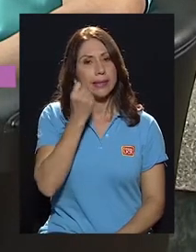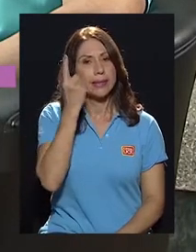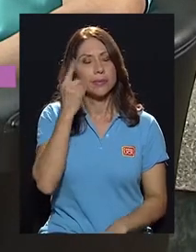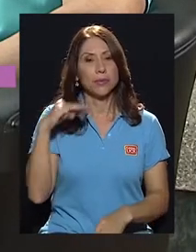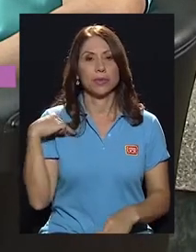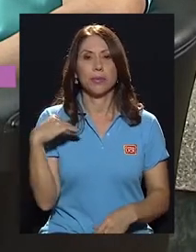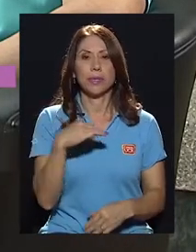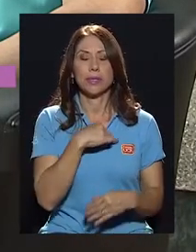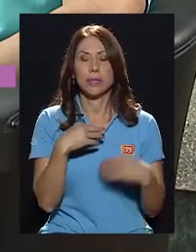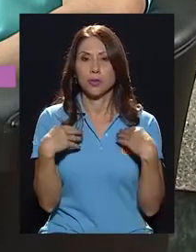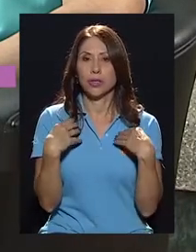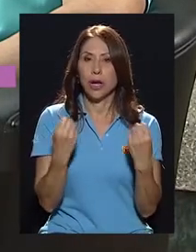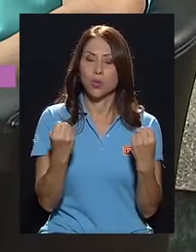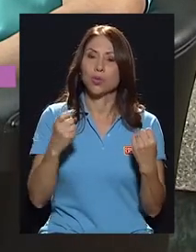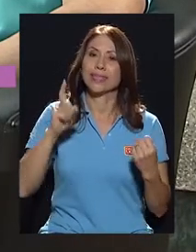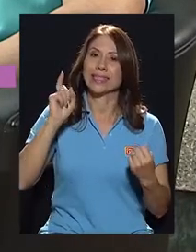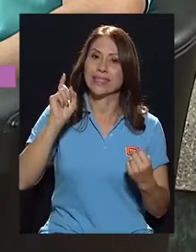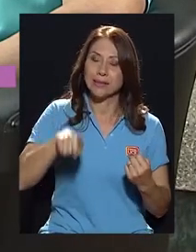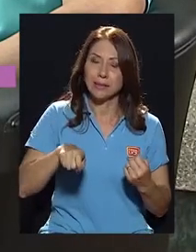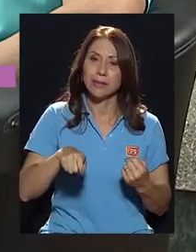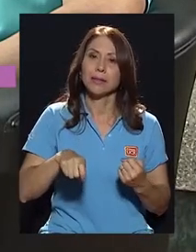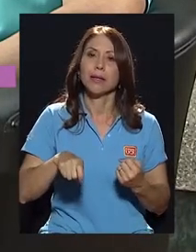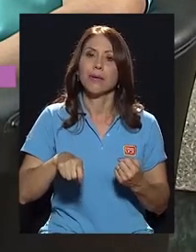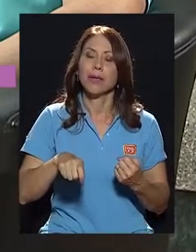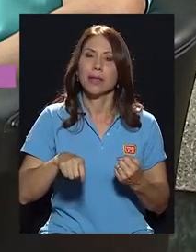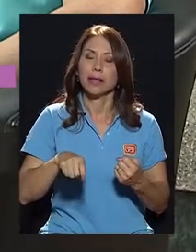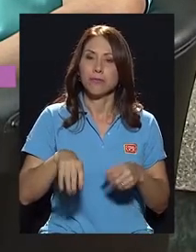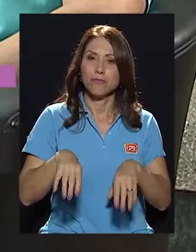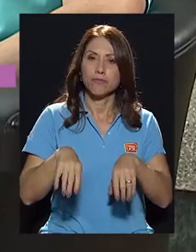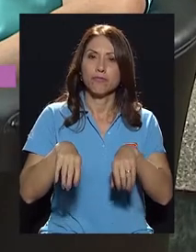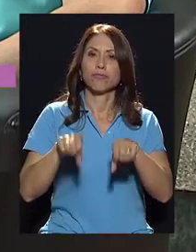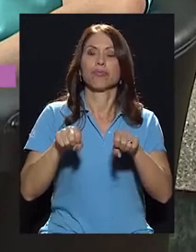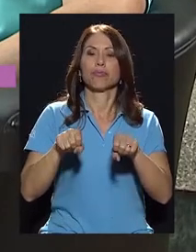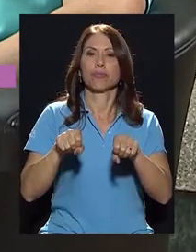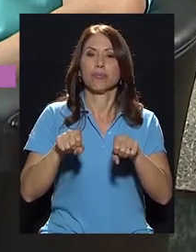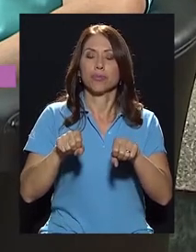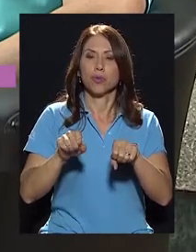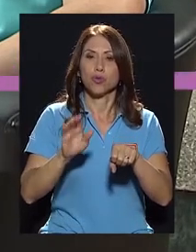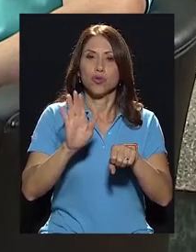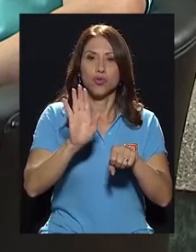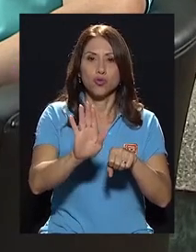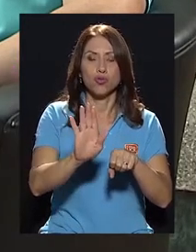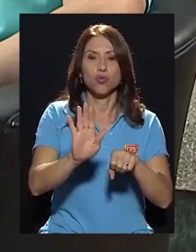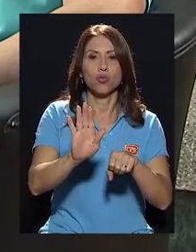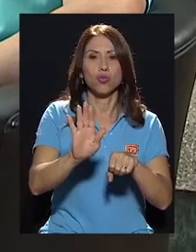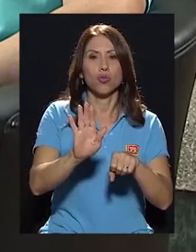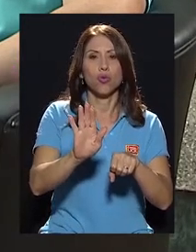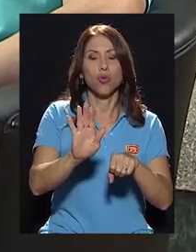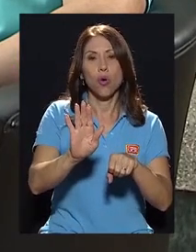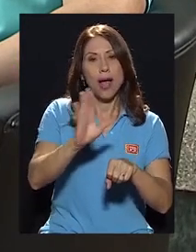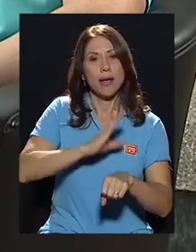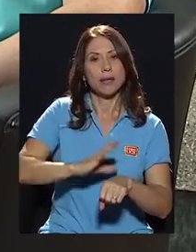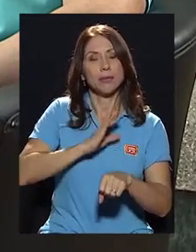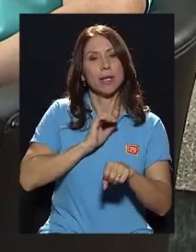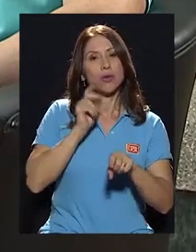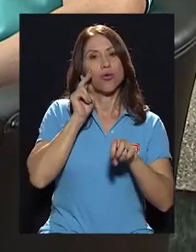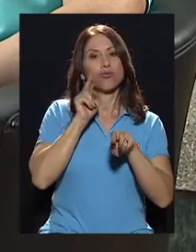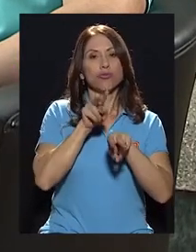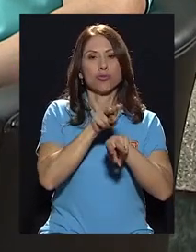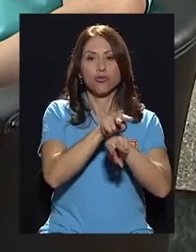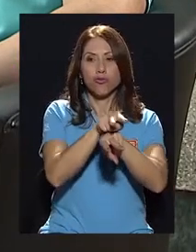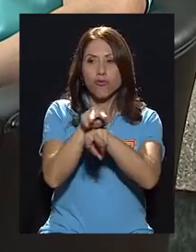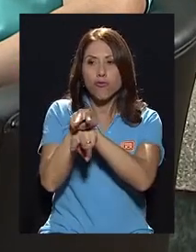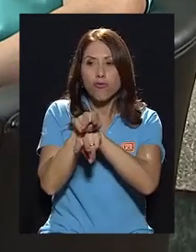Entendemos que el Ministerio de Salud tiene que ejercer su aspecto rector,